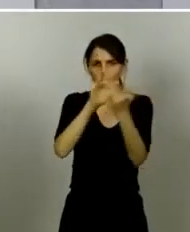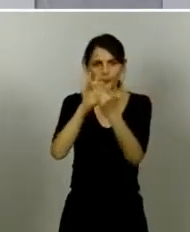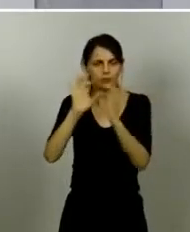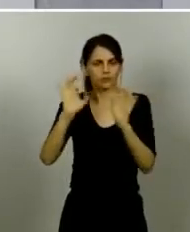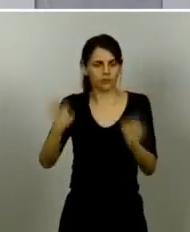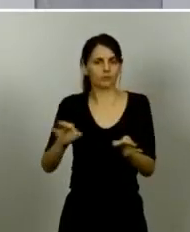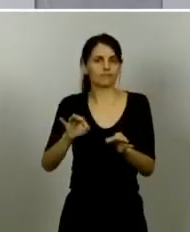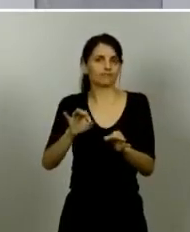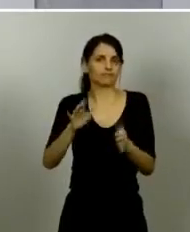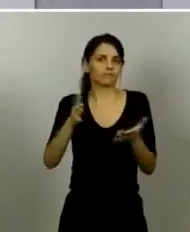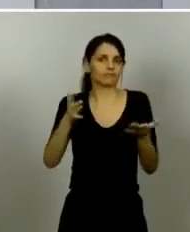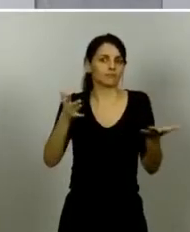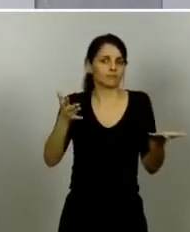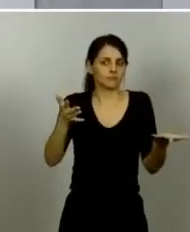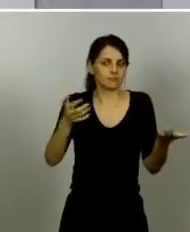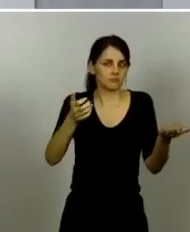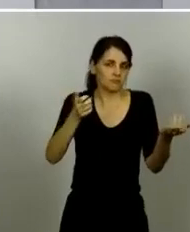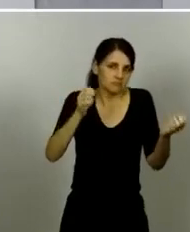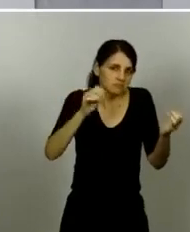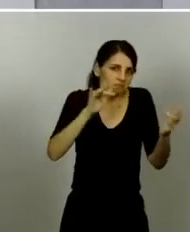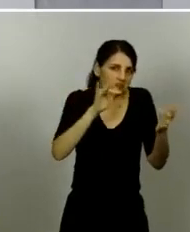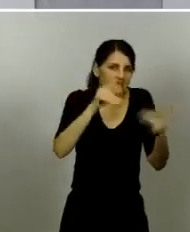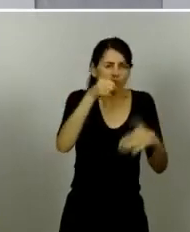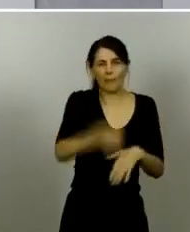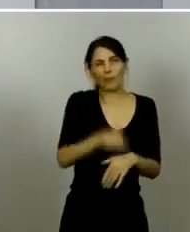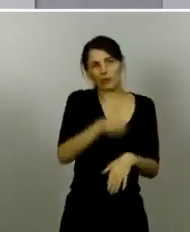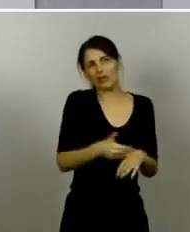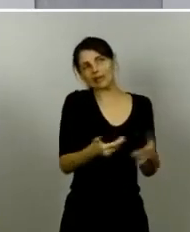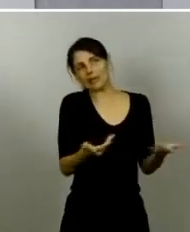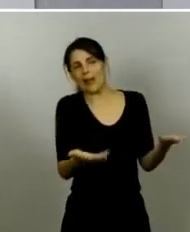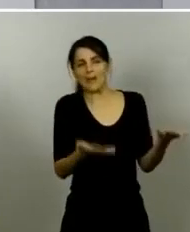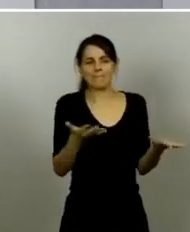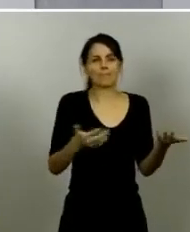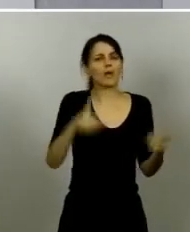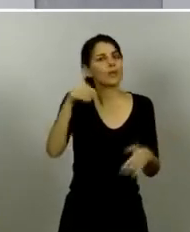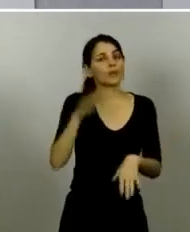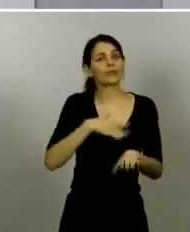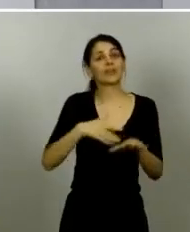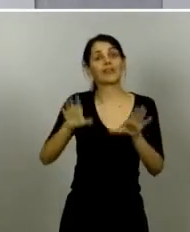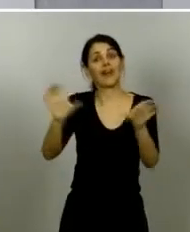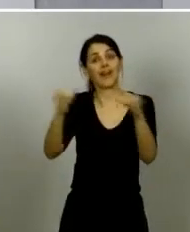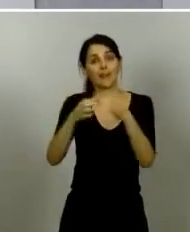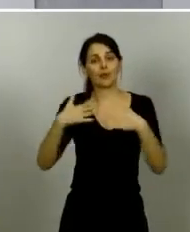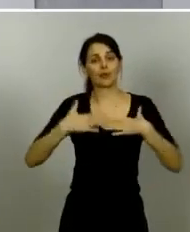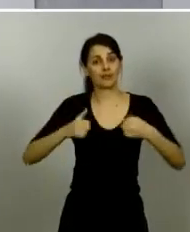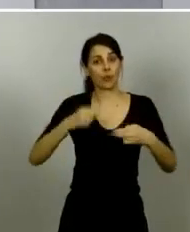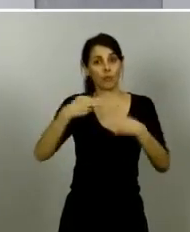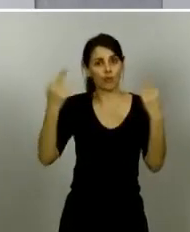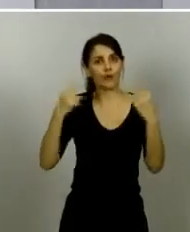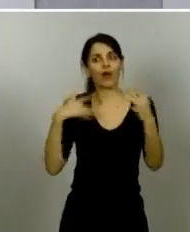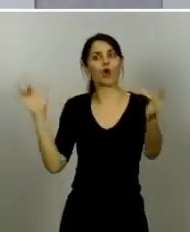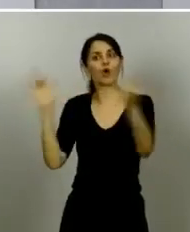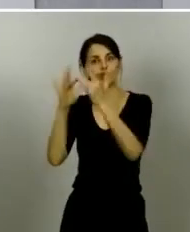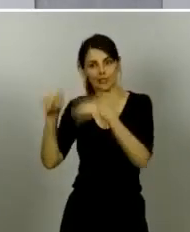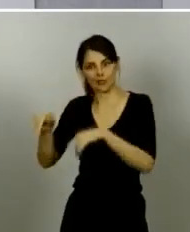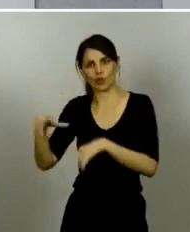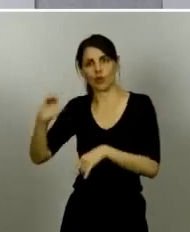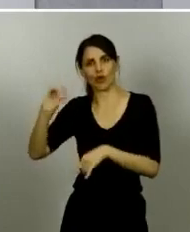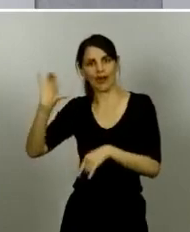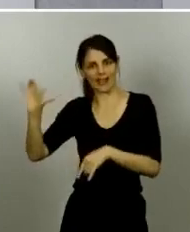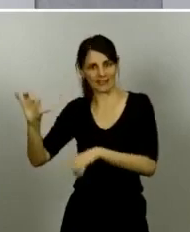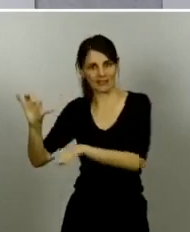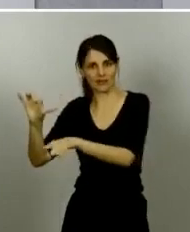equipos de salud pública hablen con el CAES y los son los profesionales que nos tienen que indicar cómo proceder en estos casos pero efectivamente he hablado con todos los consejeros